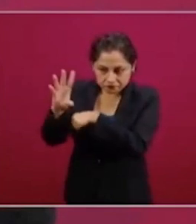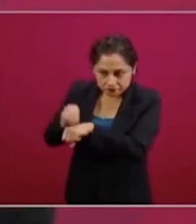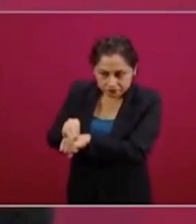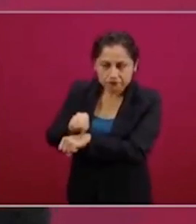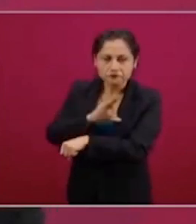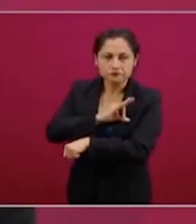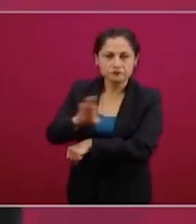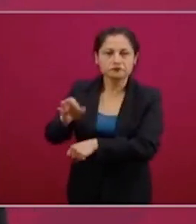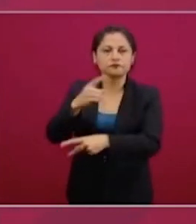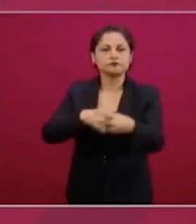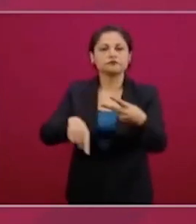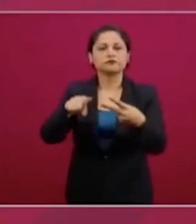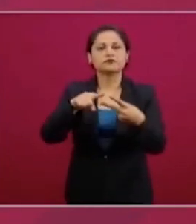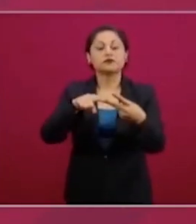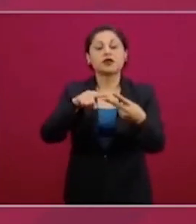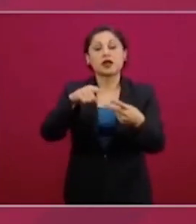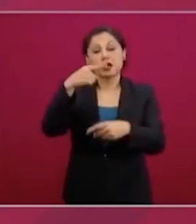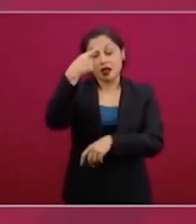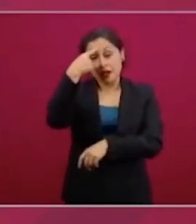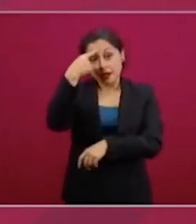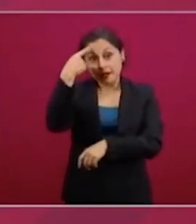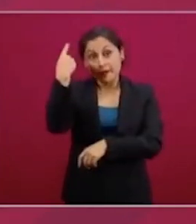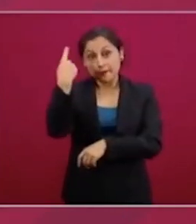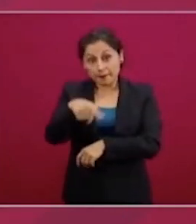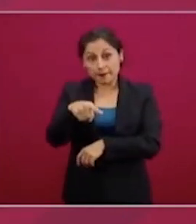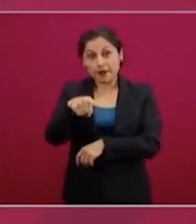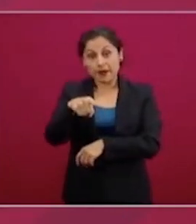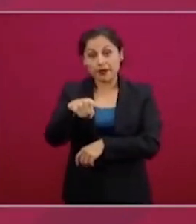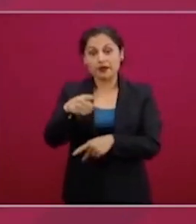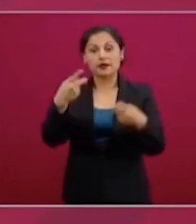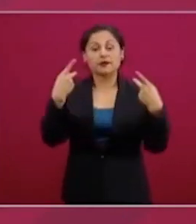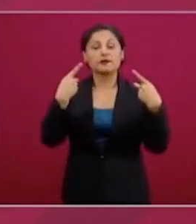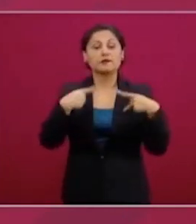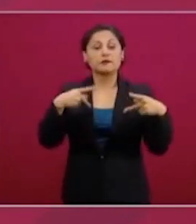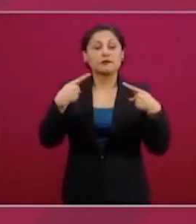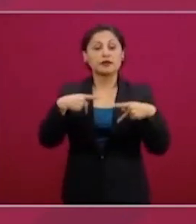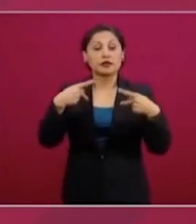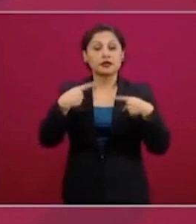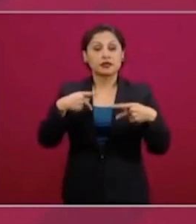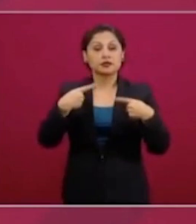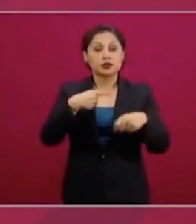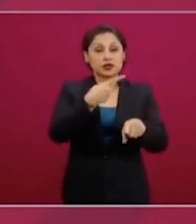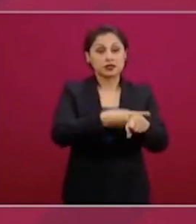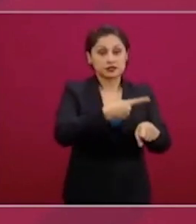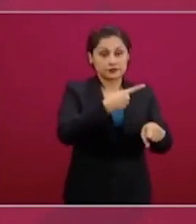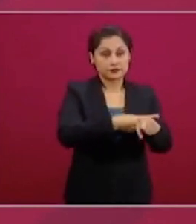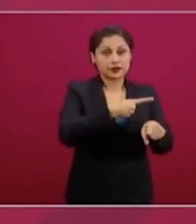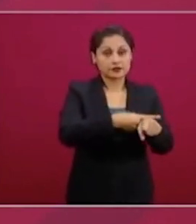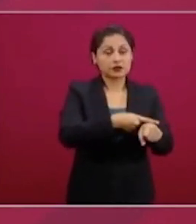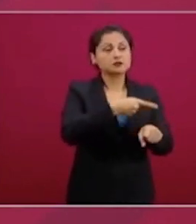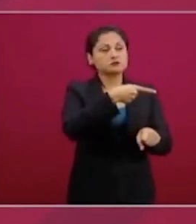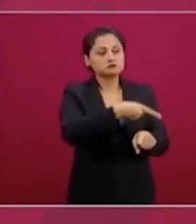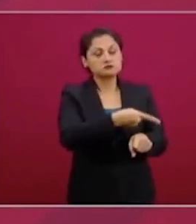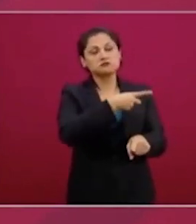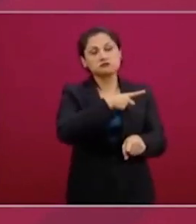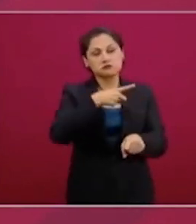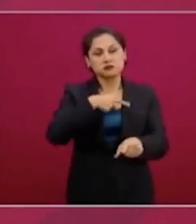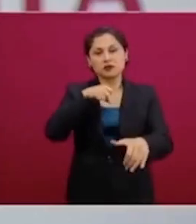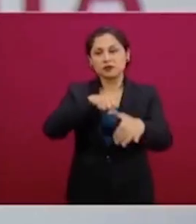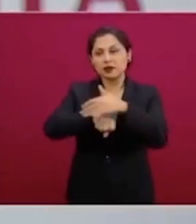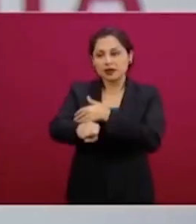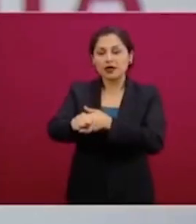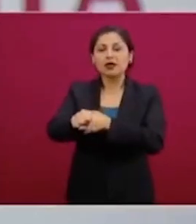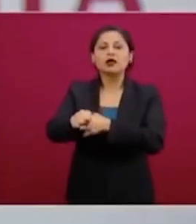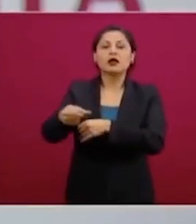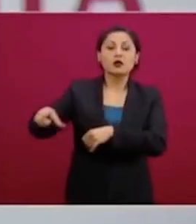a atender a personas que de otro modo tendría que atender en sector público. Los van a atender en los